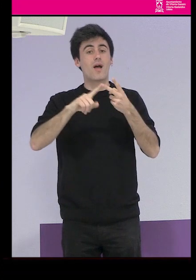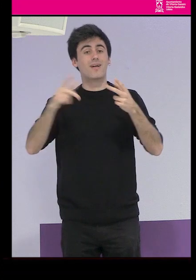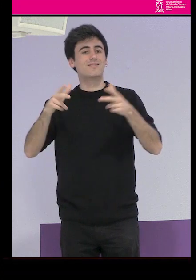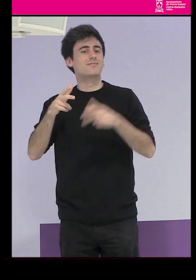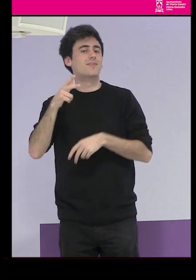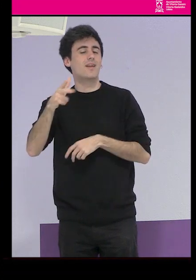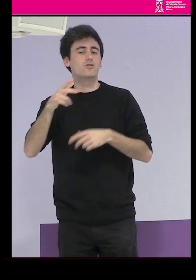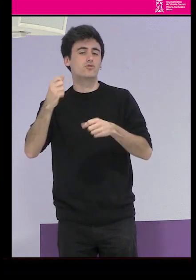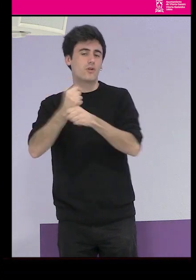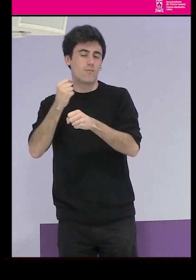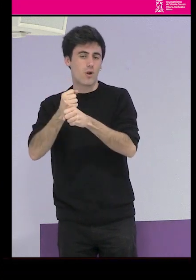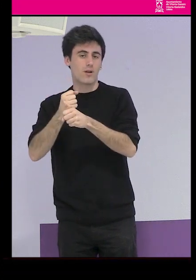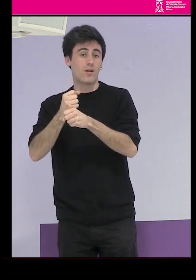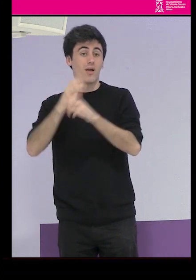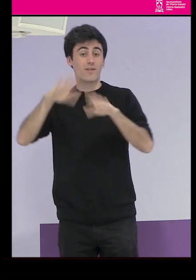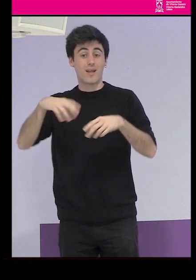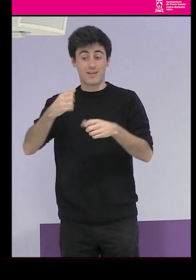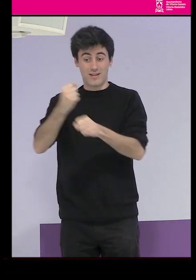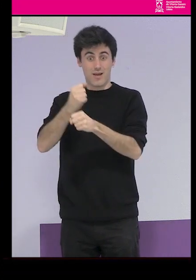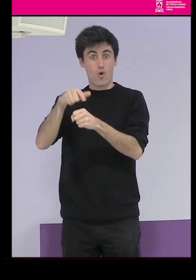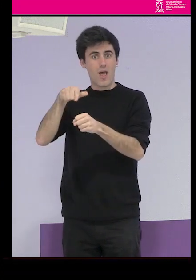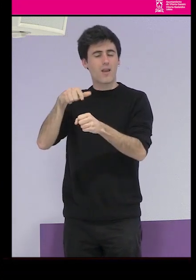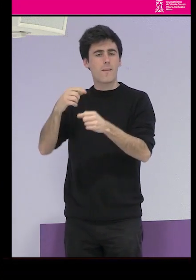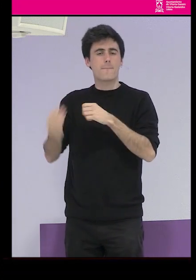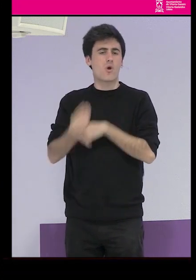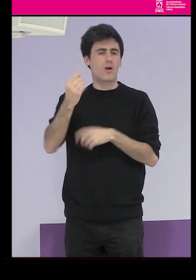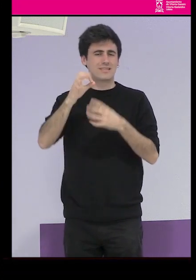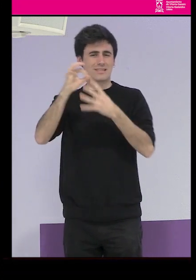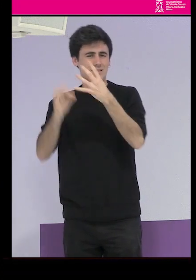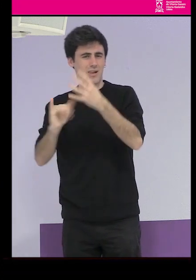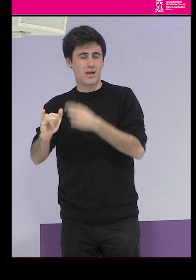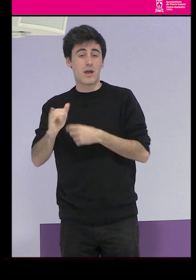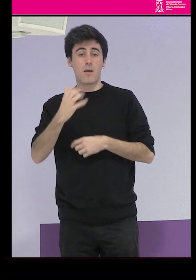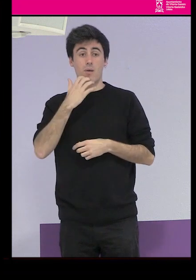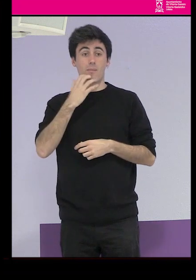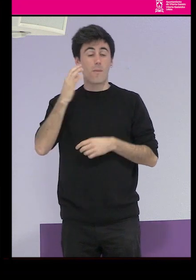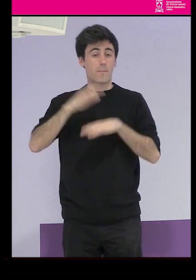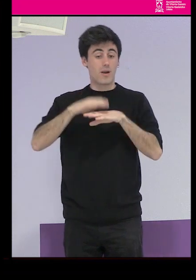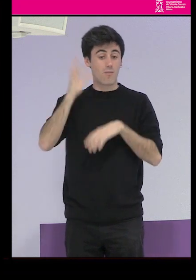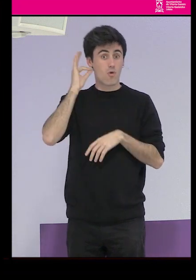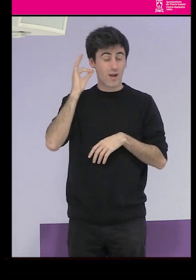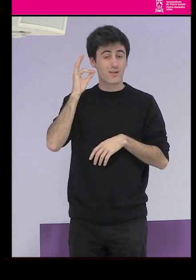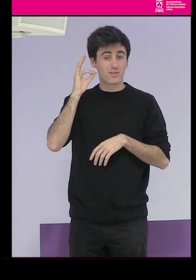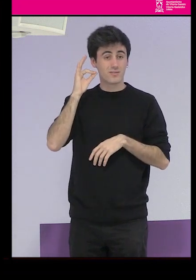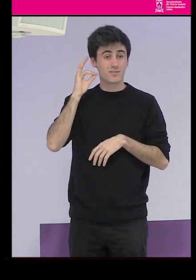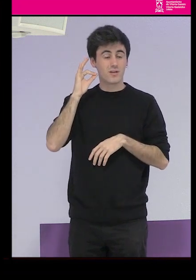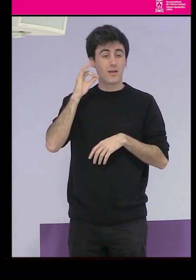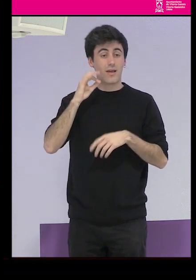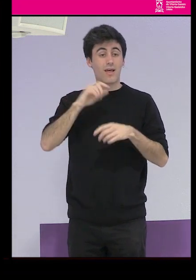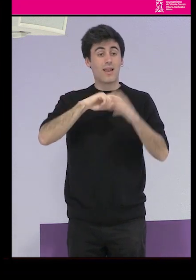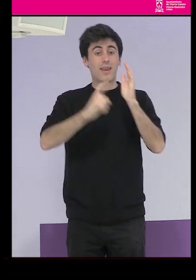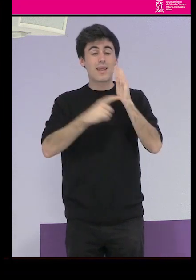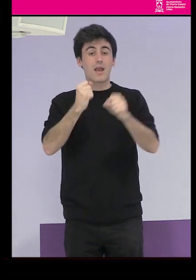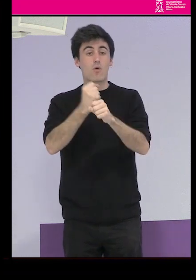laboral hubo muchas mejoras. Para las mujeres, la ley laboral dio paso a que